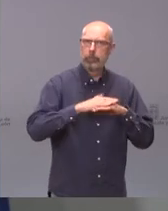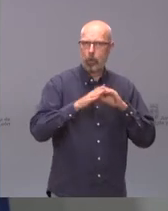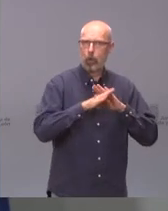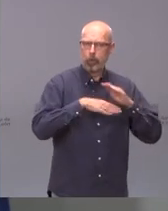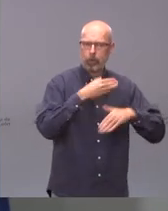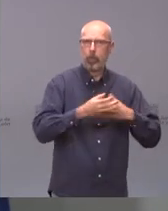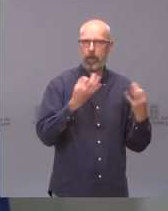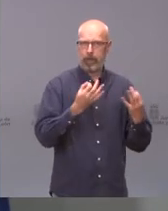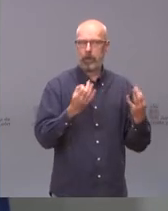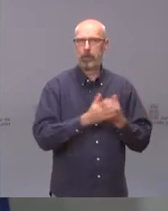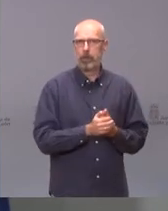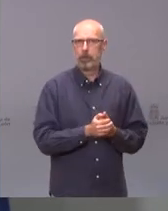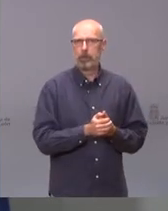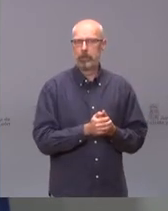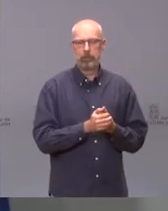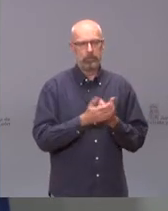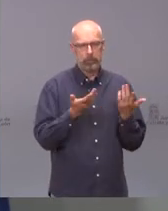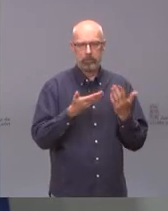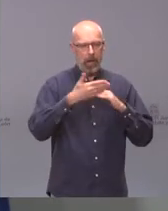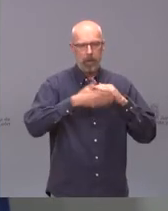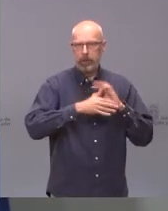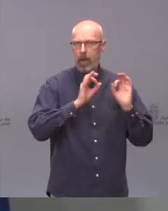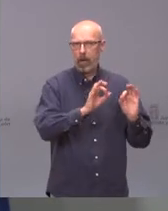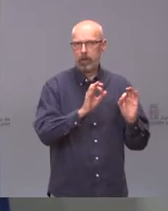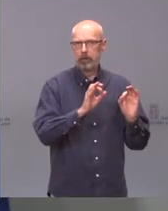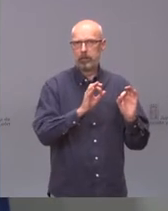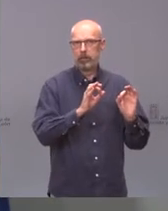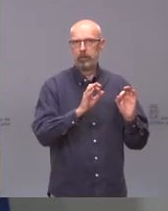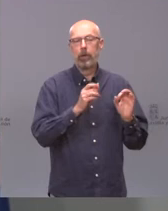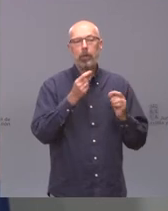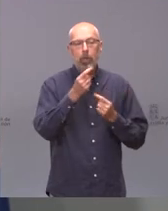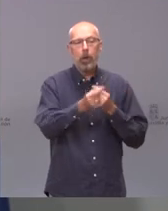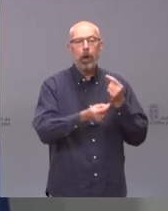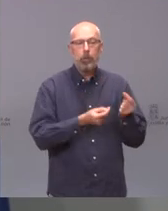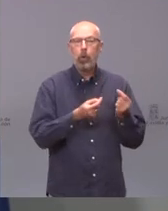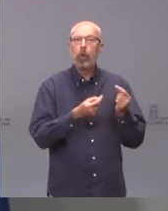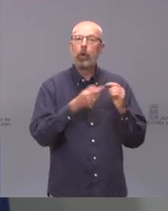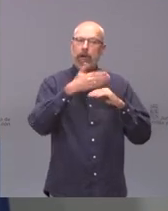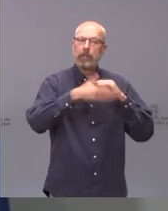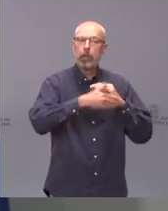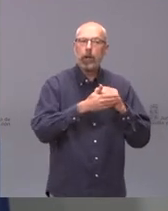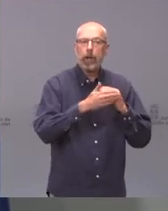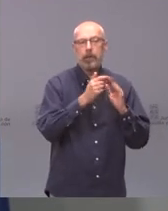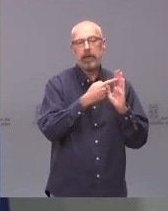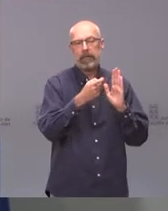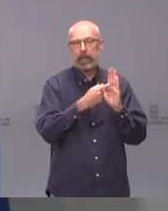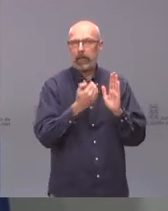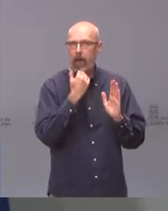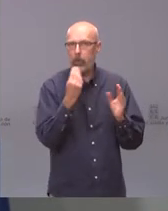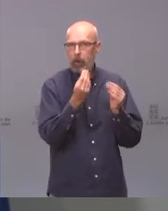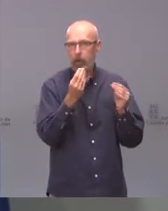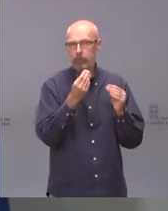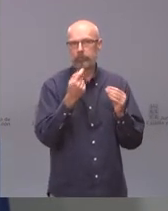tomando restricciones que cada vez son menores, como ha podido ver la población,